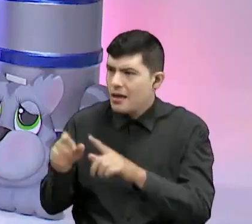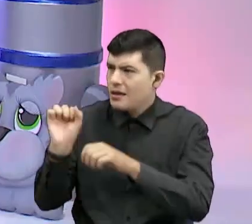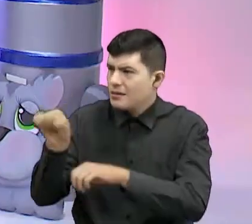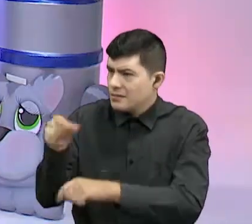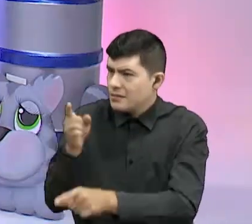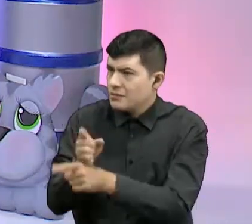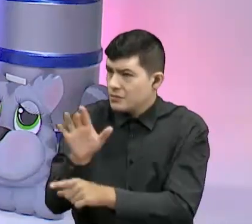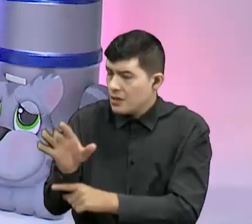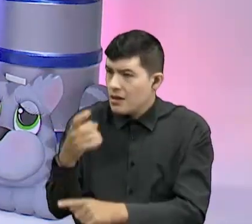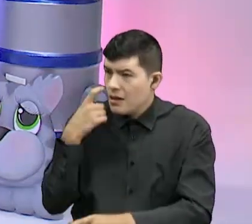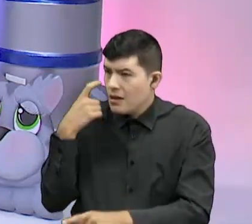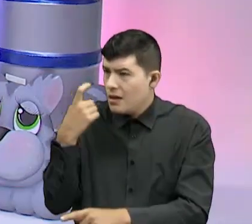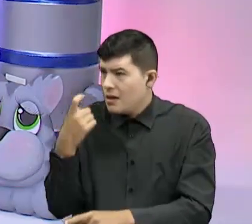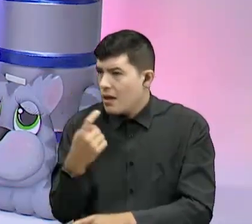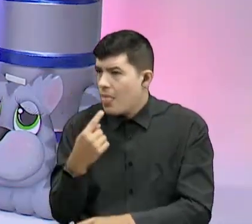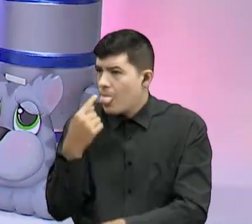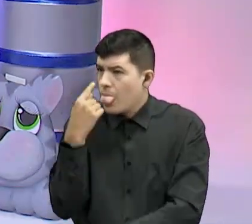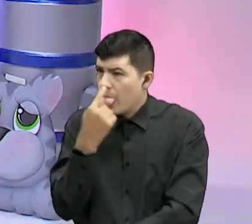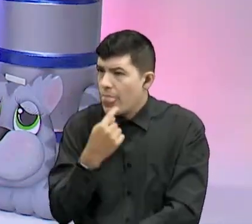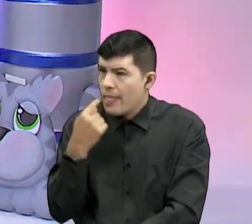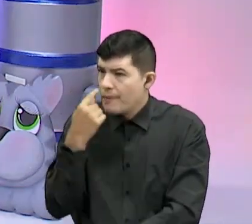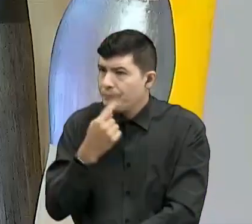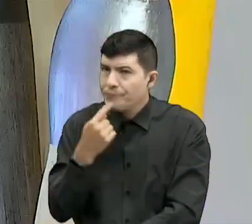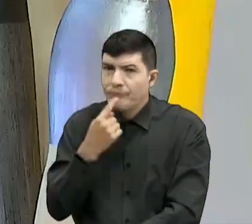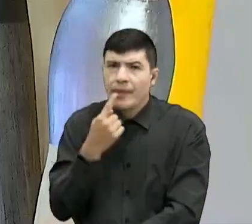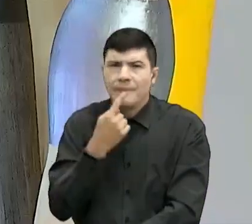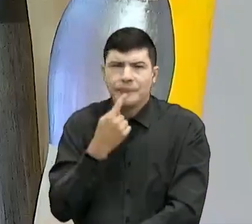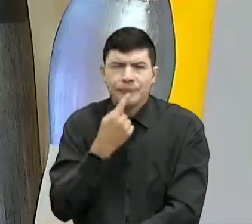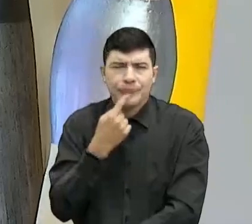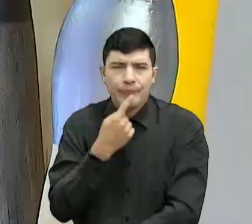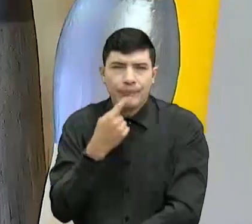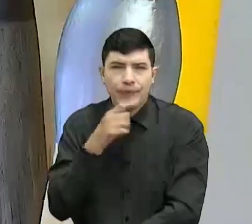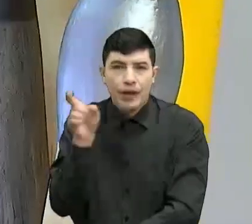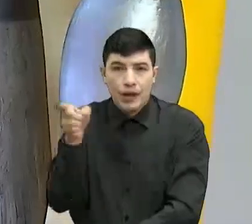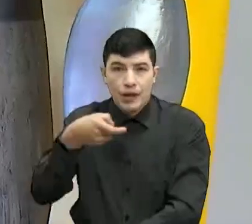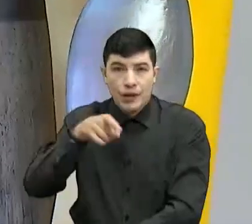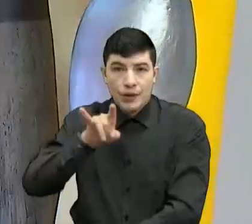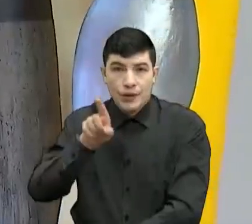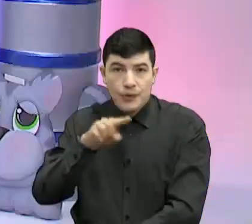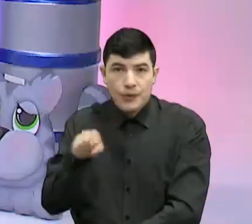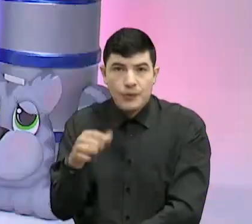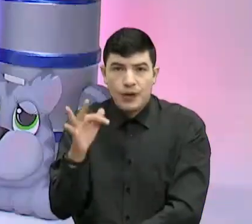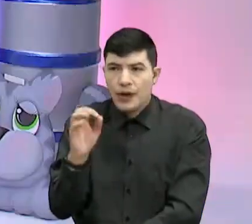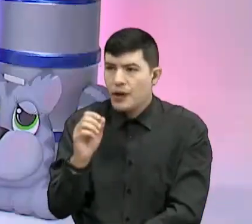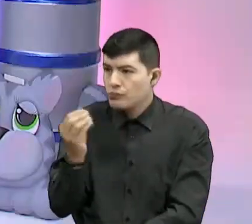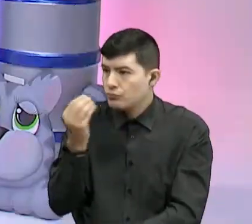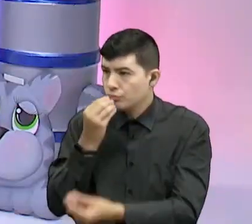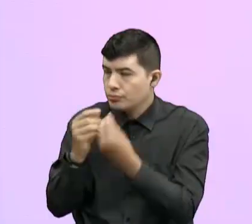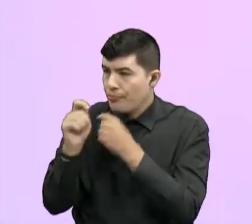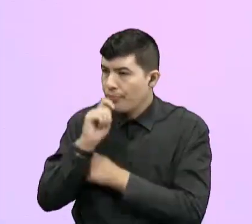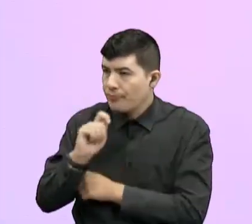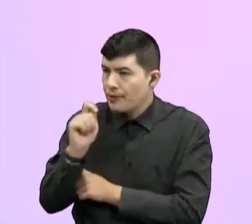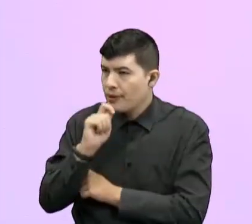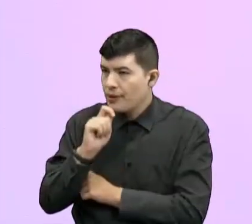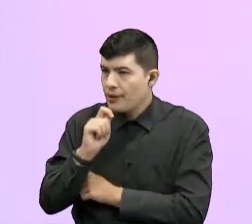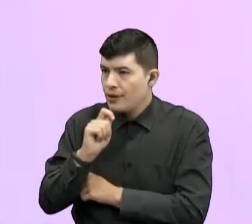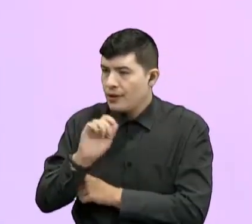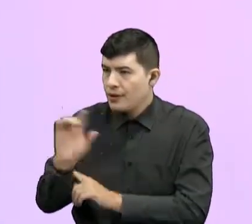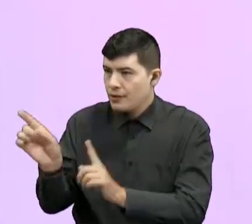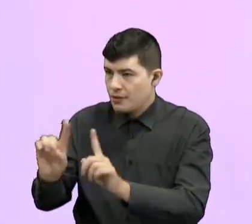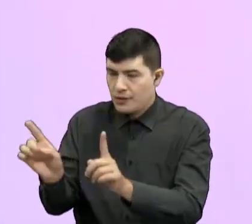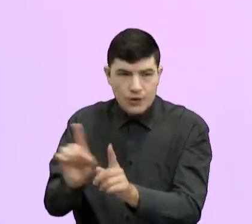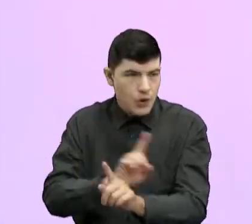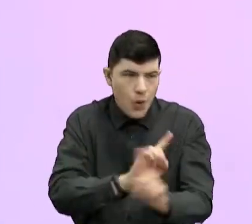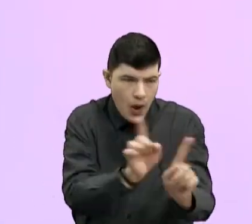examinó la lengua y ahí el gusto cuando nos comemos el helado. Eso, pero no nos adelantemos. ¿No? No, tranquila.